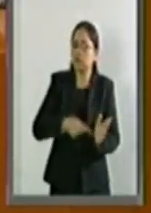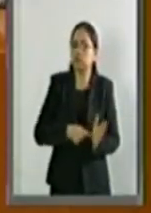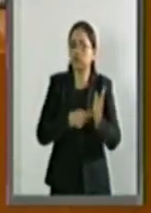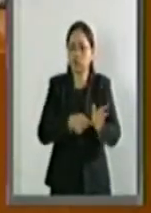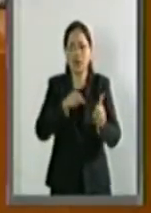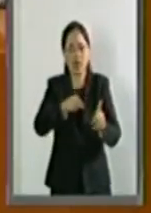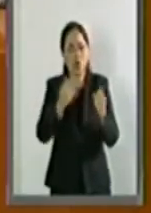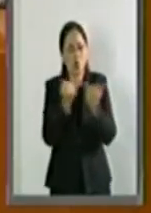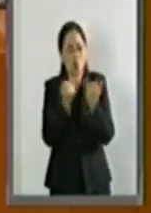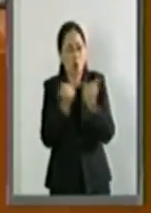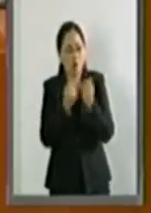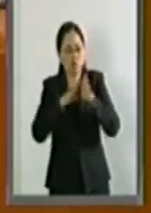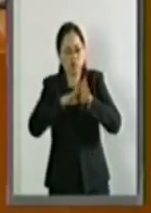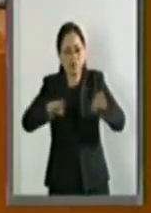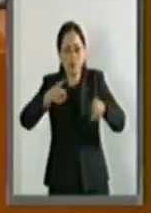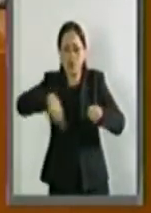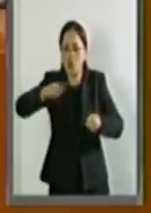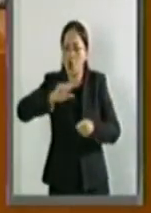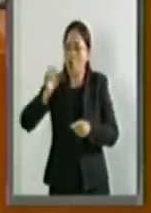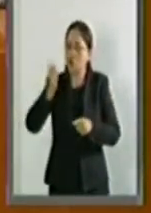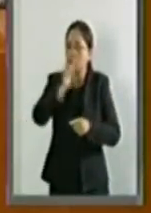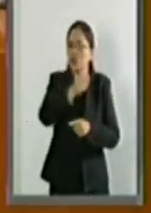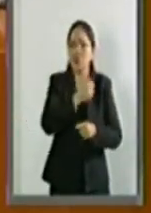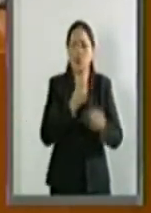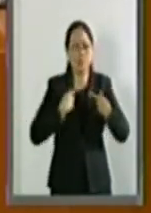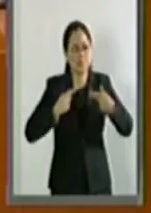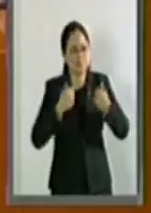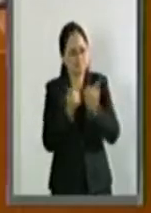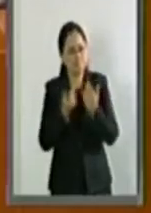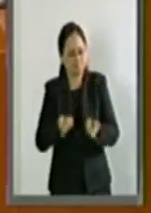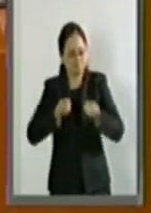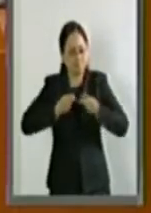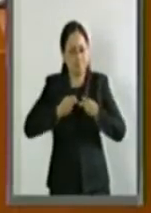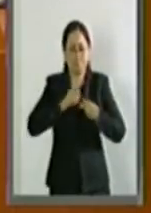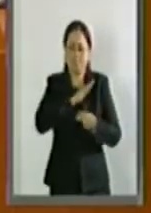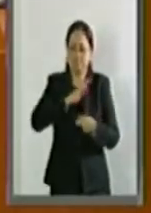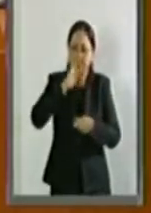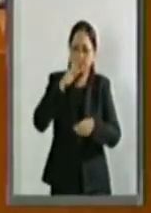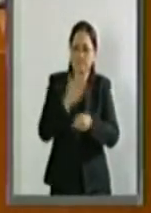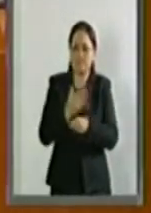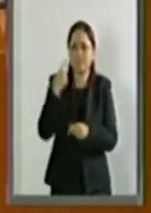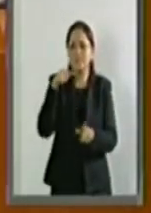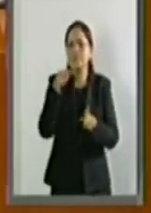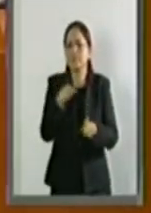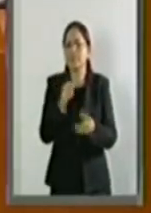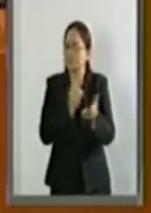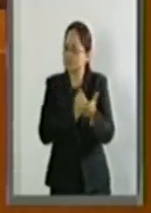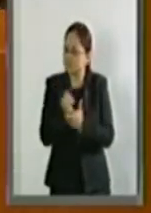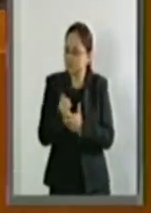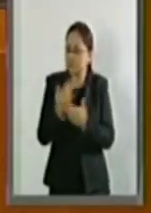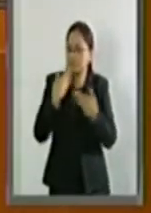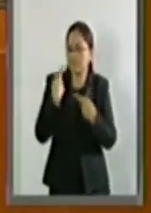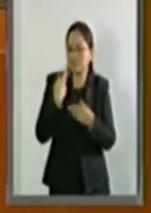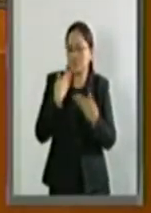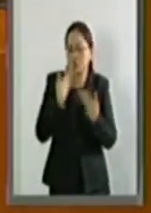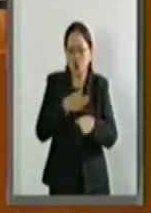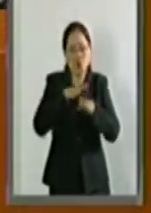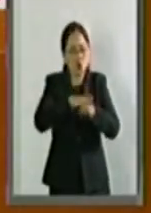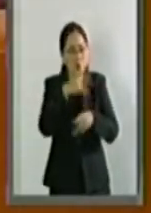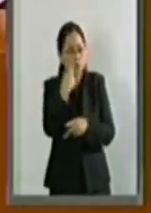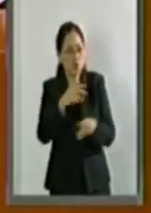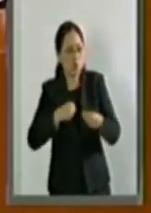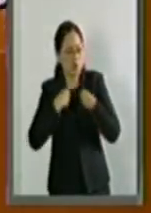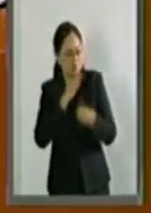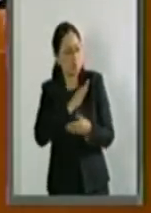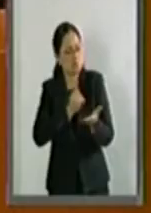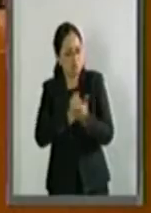igualdad de condiciones que las demás poder asumir la responsabilidad y decisión de su propia vida. Porque